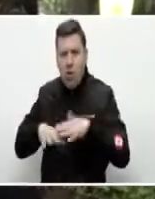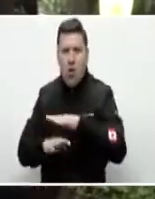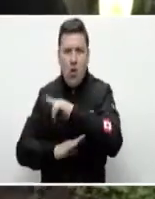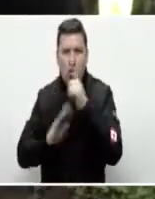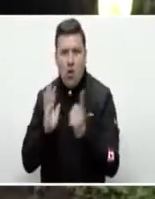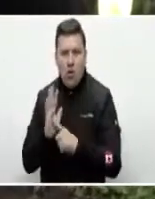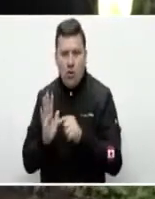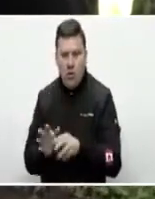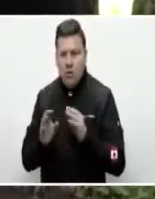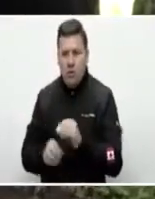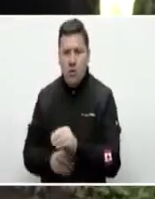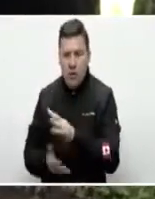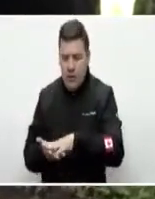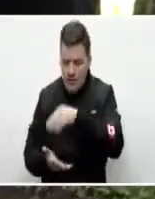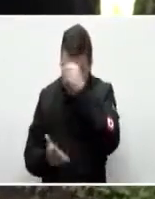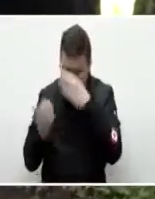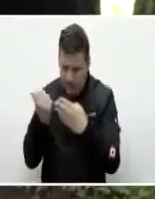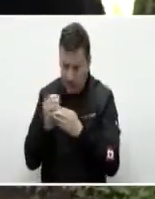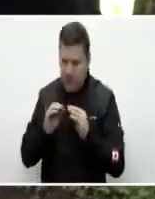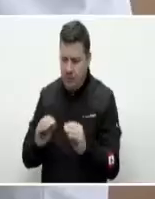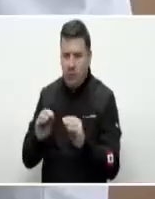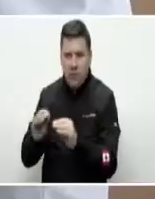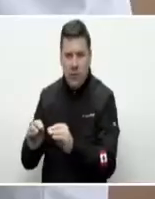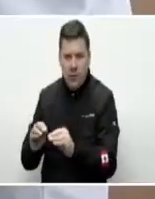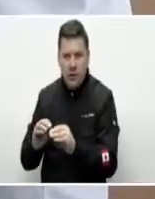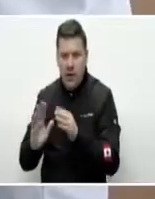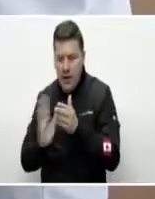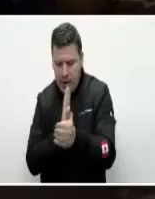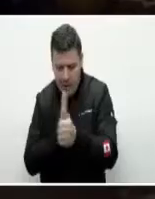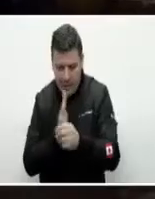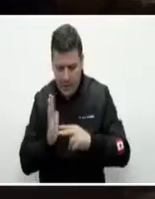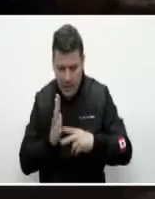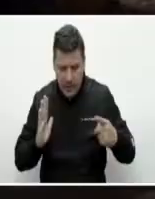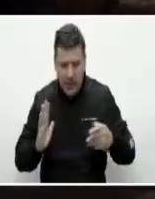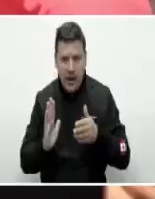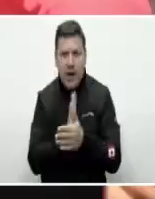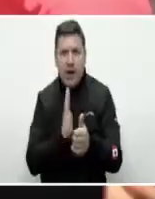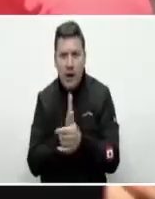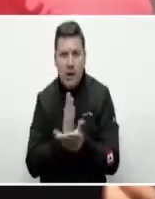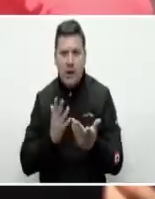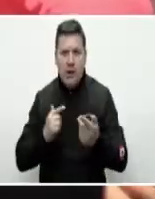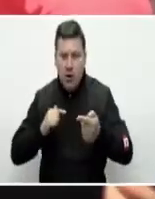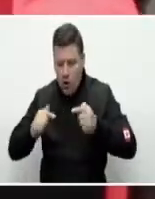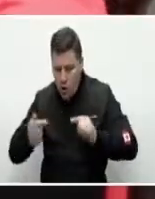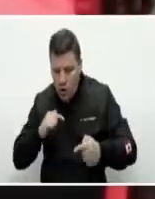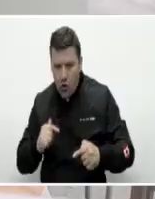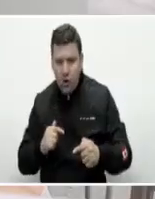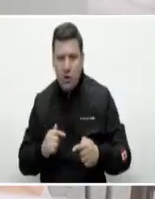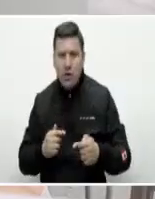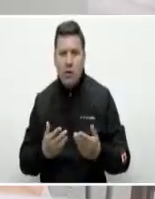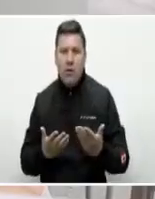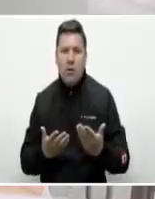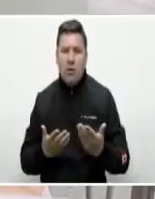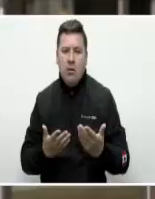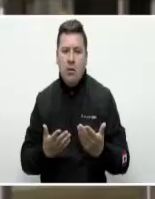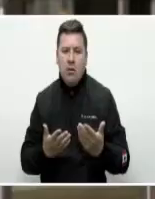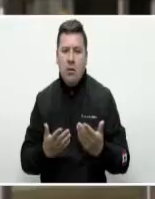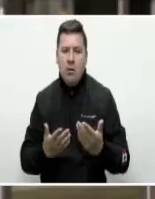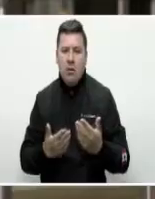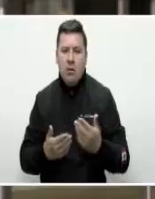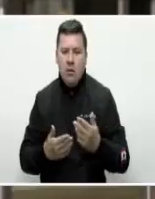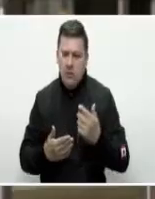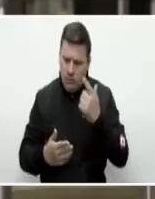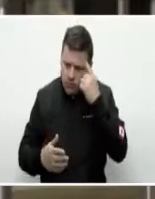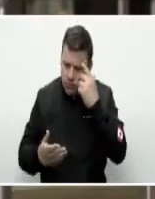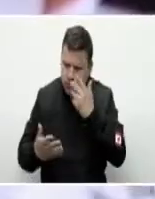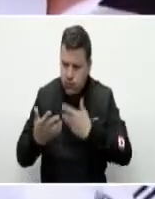decir, formar a los aprendices del SENA en destrezas técnicas, habilidades, competencias, skills, como dicen los americanos,